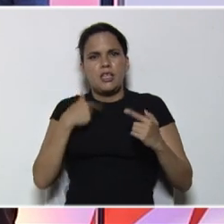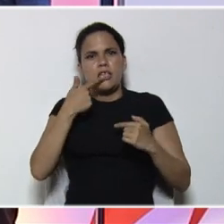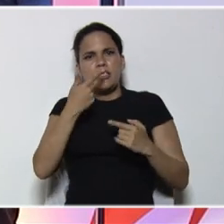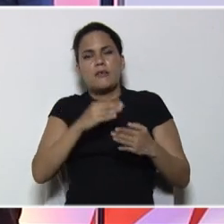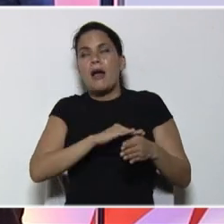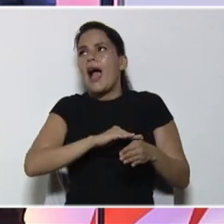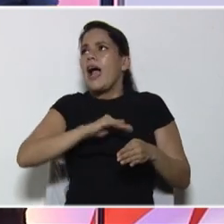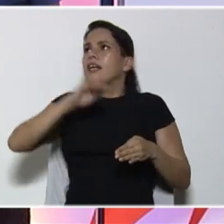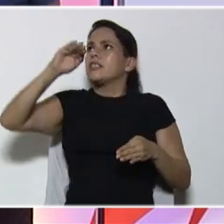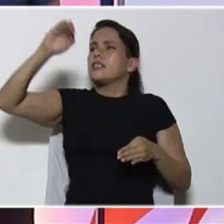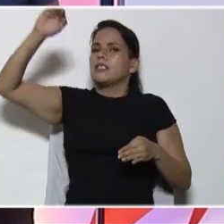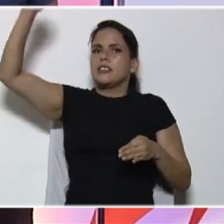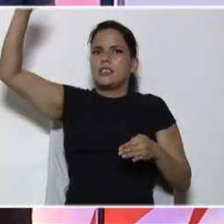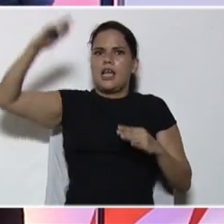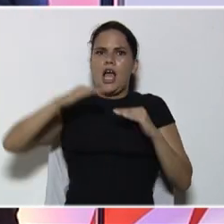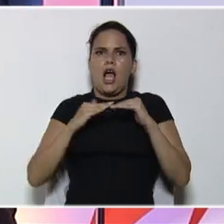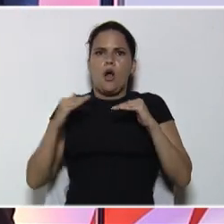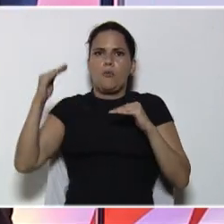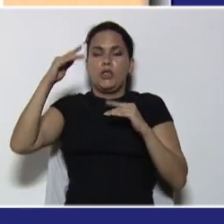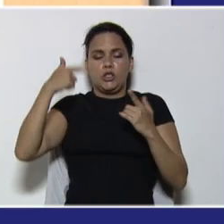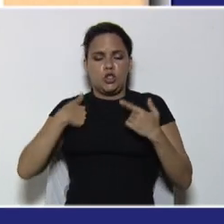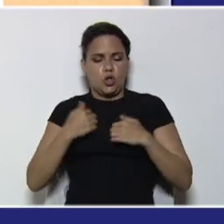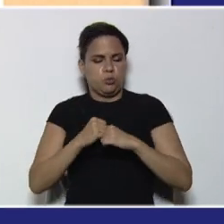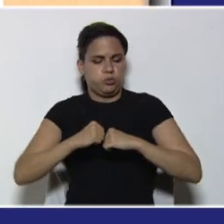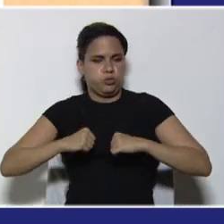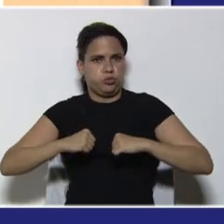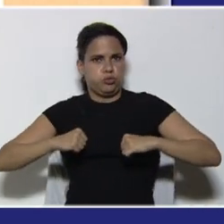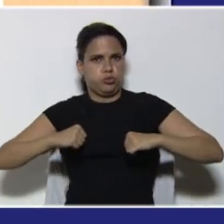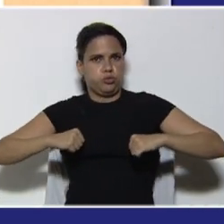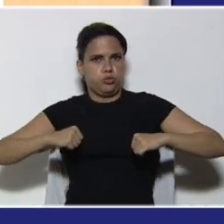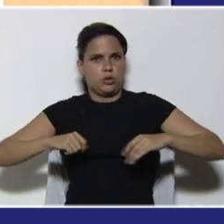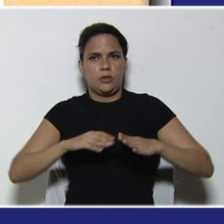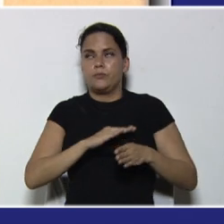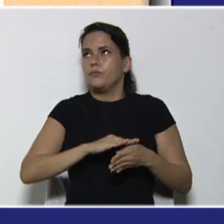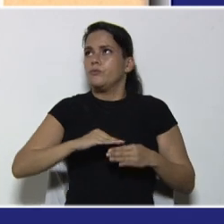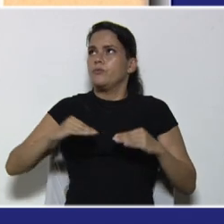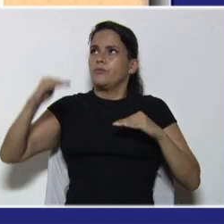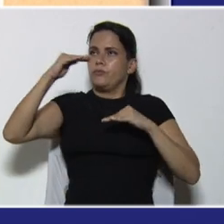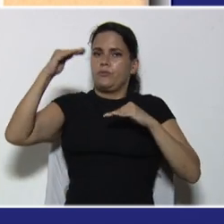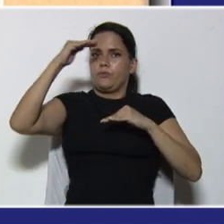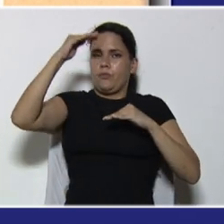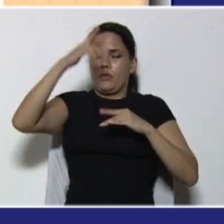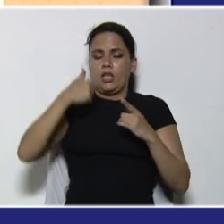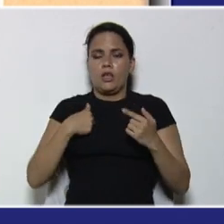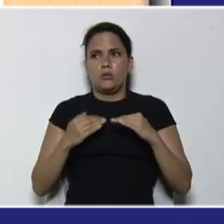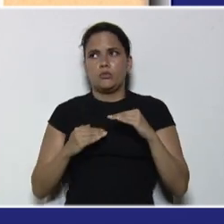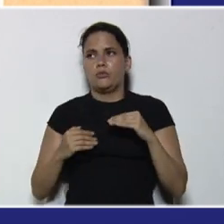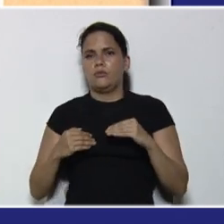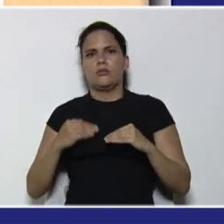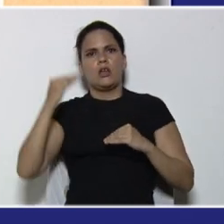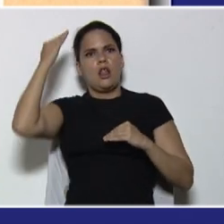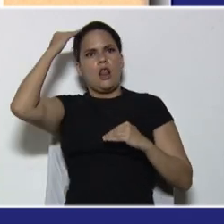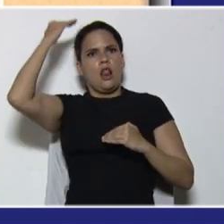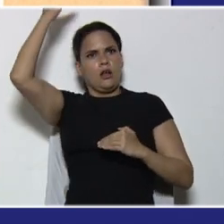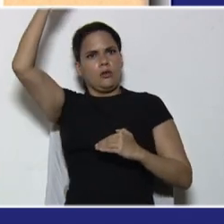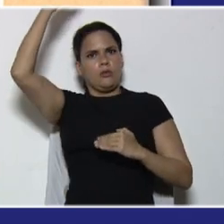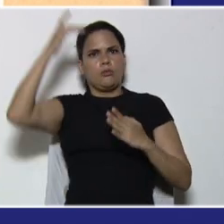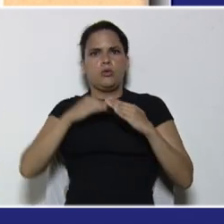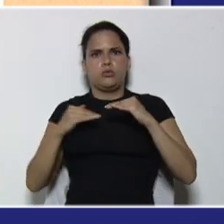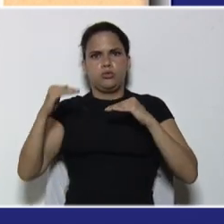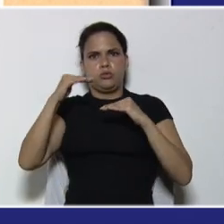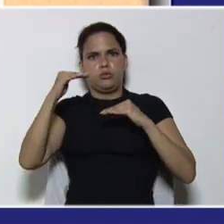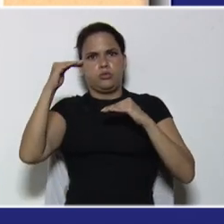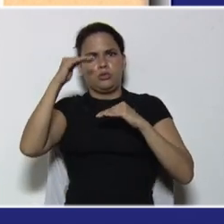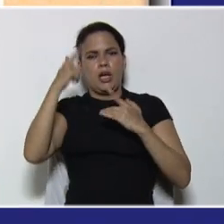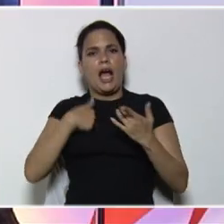va a crecer, si aumento de peso, voy creciendo, aumento en tamaño, voy creciendo, de allí, el nombre, de